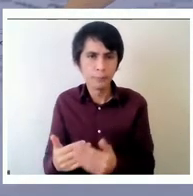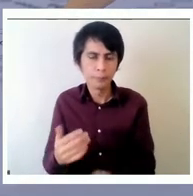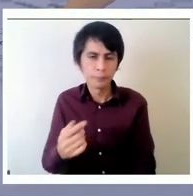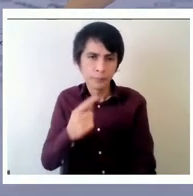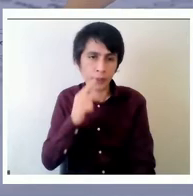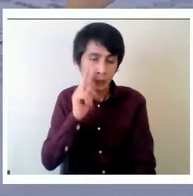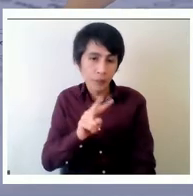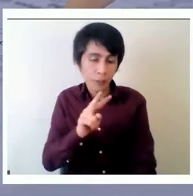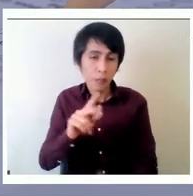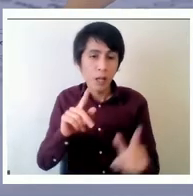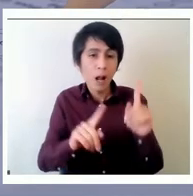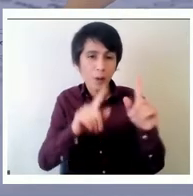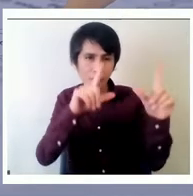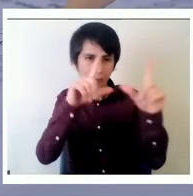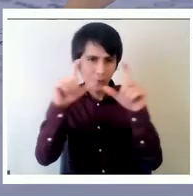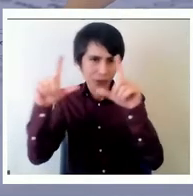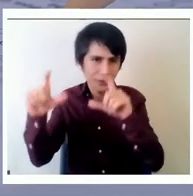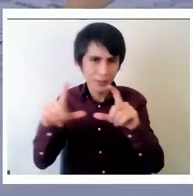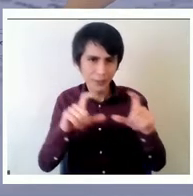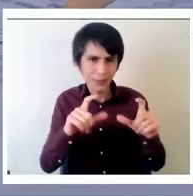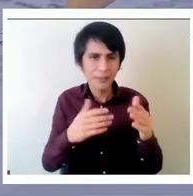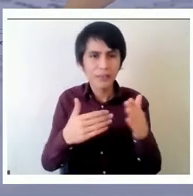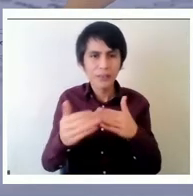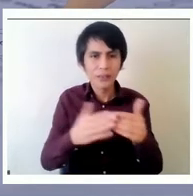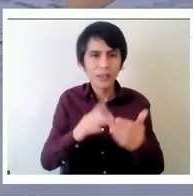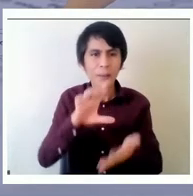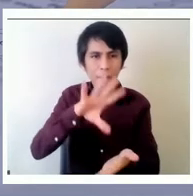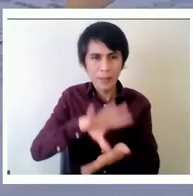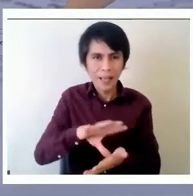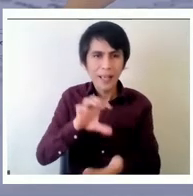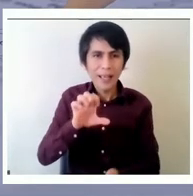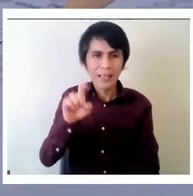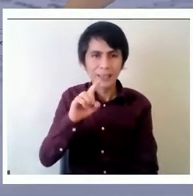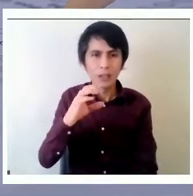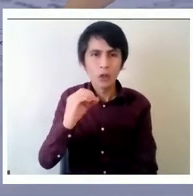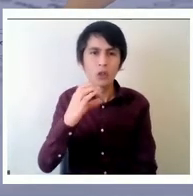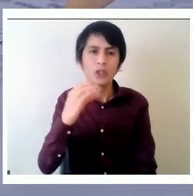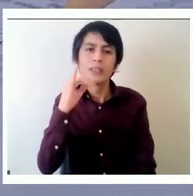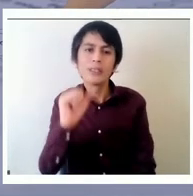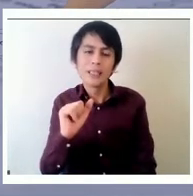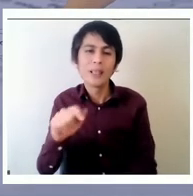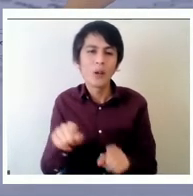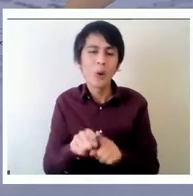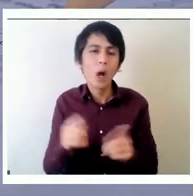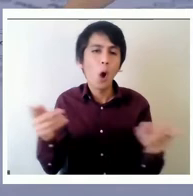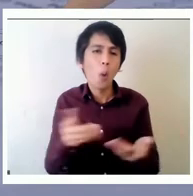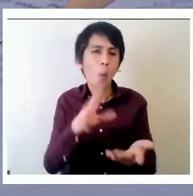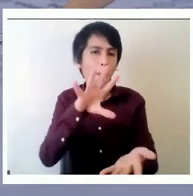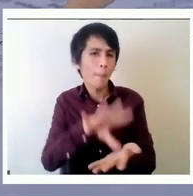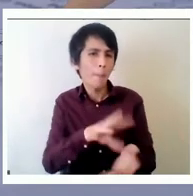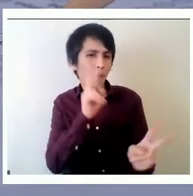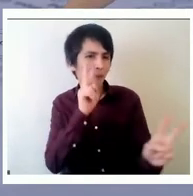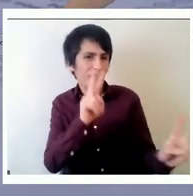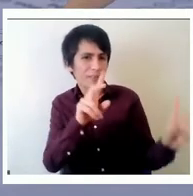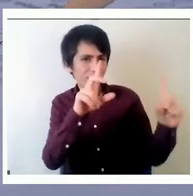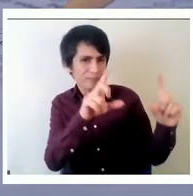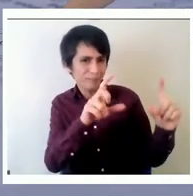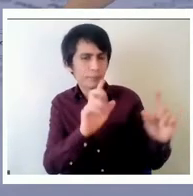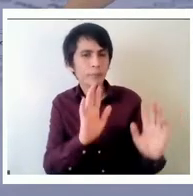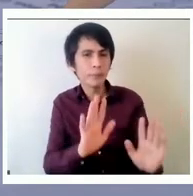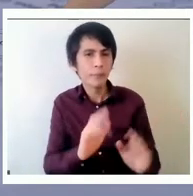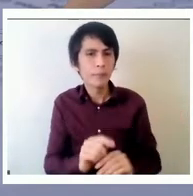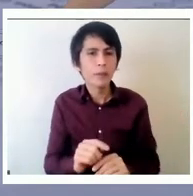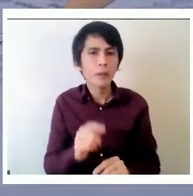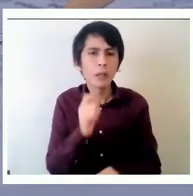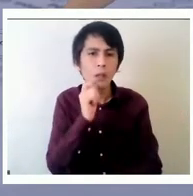imágenes de Escocia estas son las imágenes que podemos ver de Escocia como país y la atención y cuál es